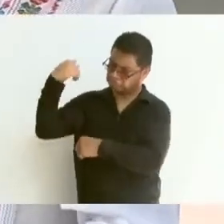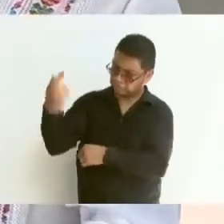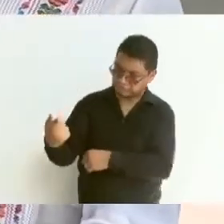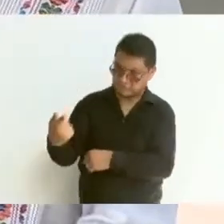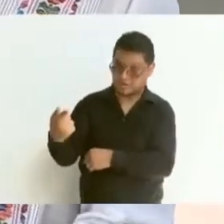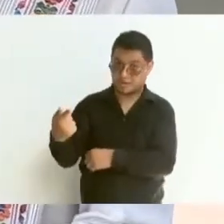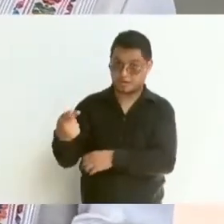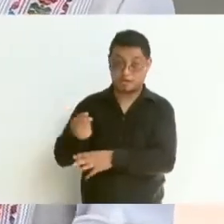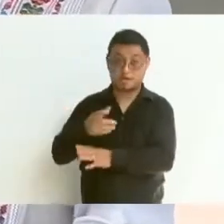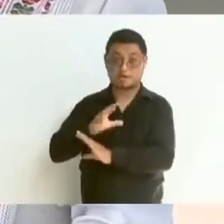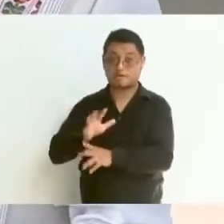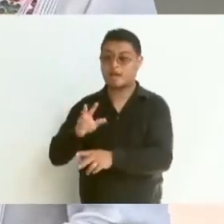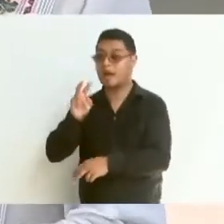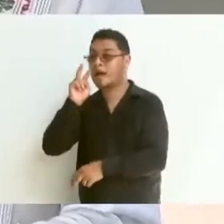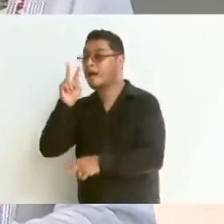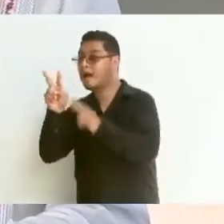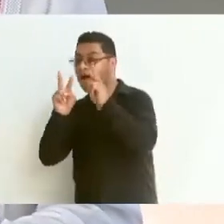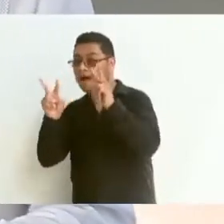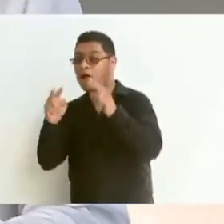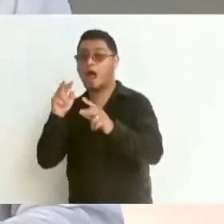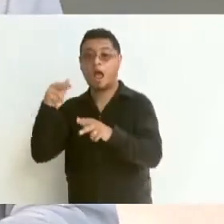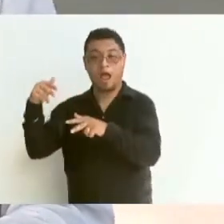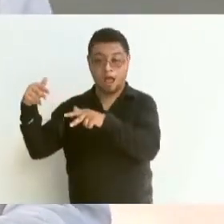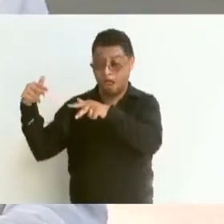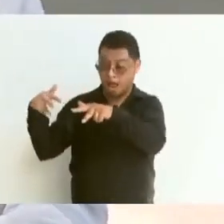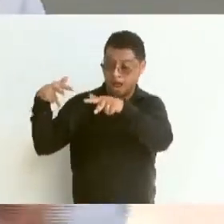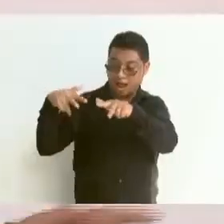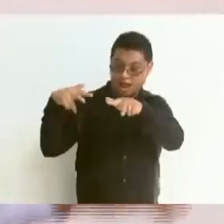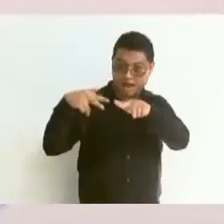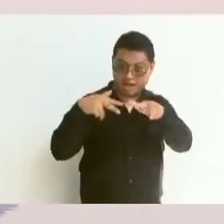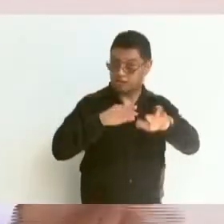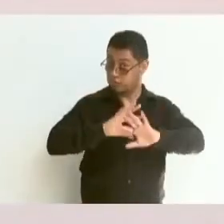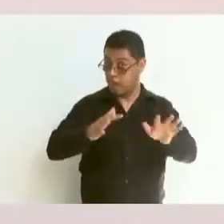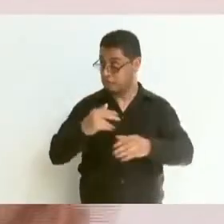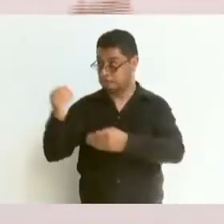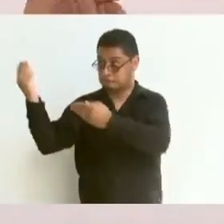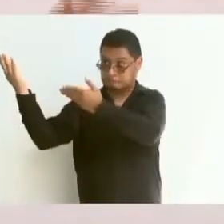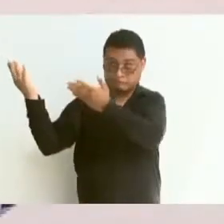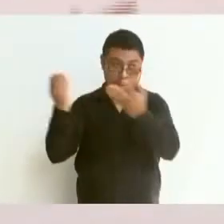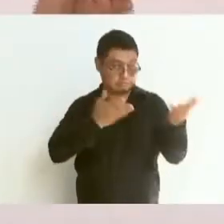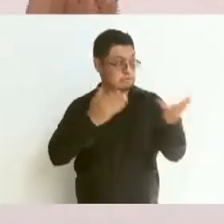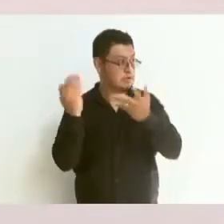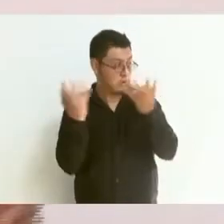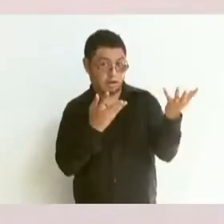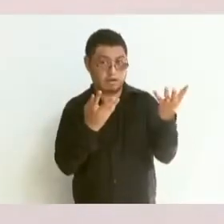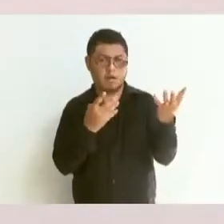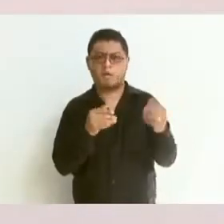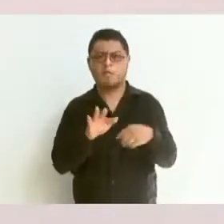van a estar pasando los carros, ya en este tramo, porque ya vamos a estar